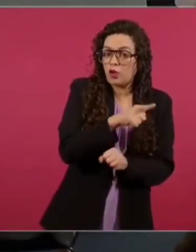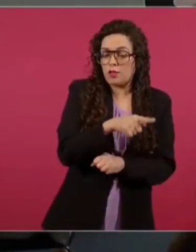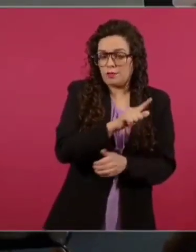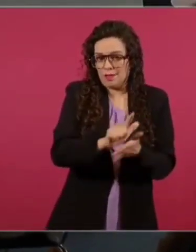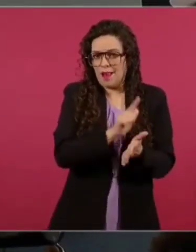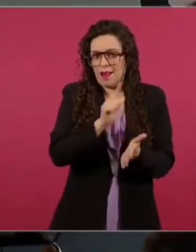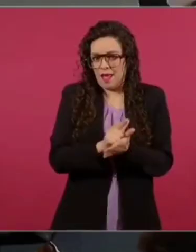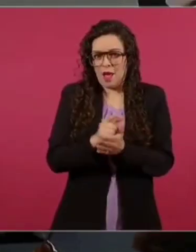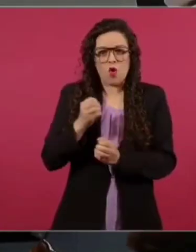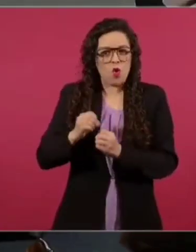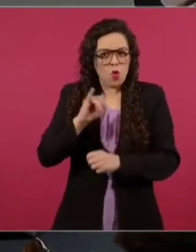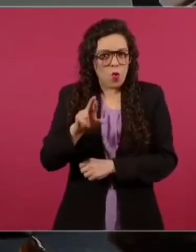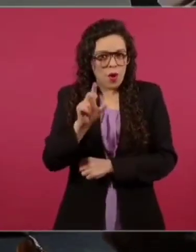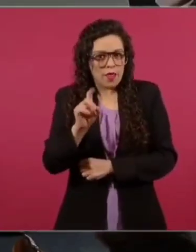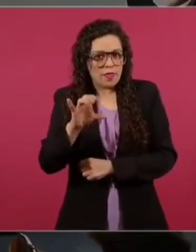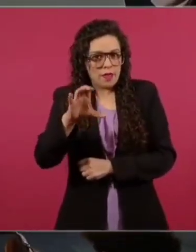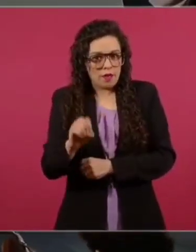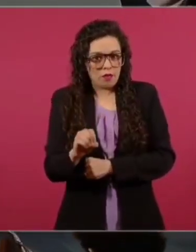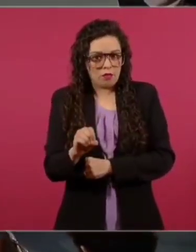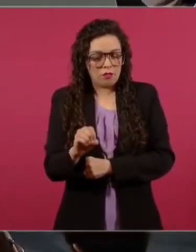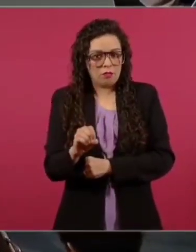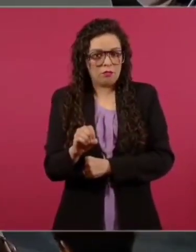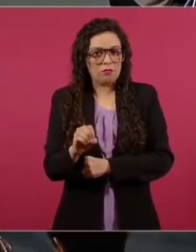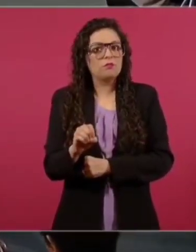personajes como el de ayer.